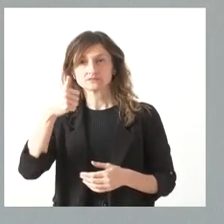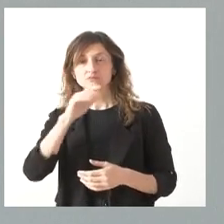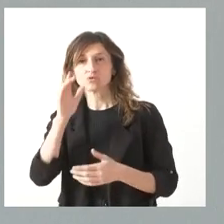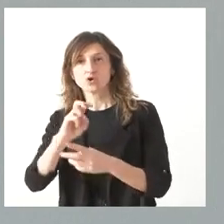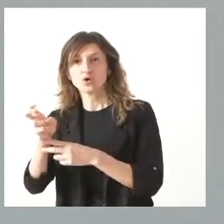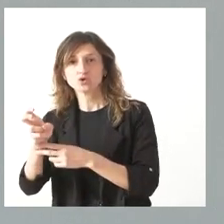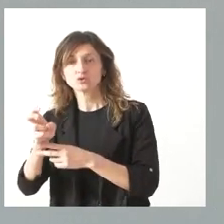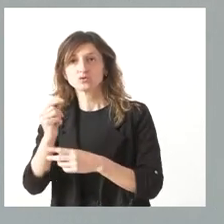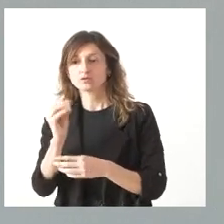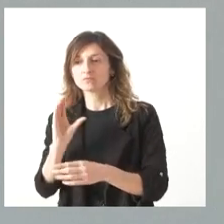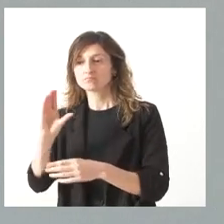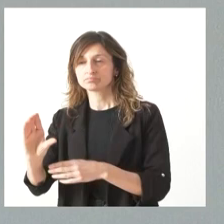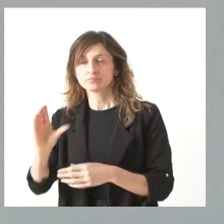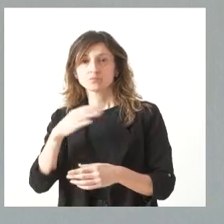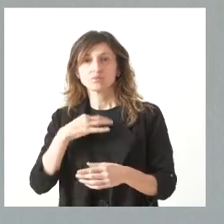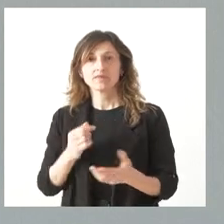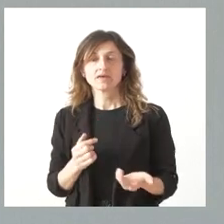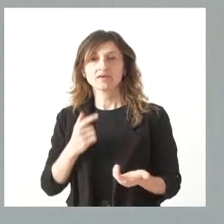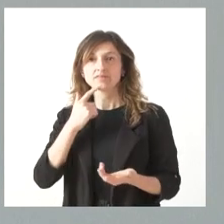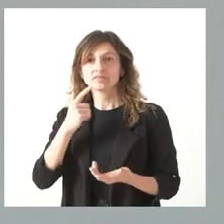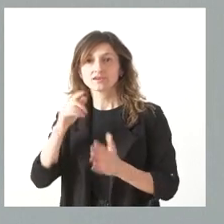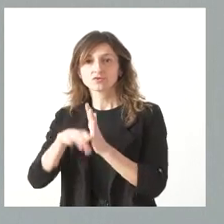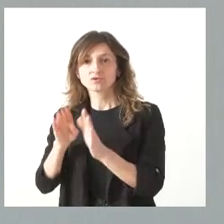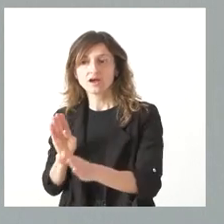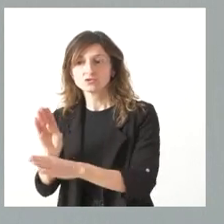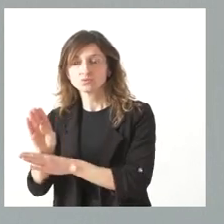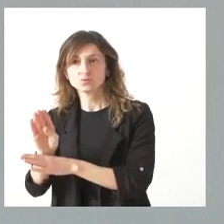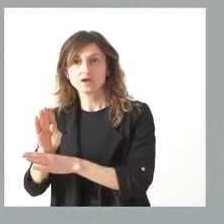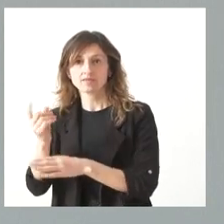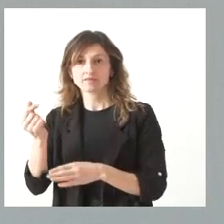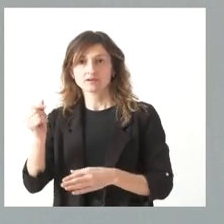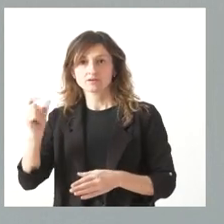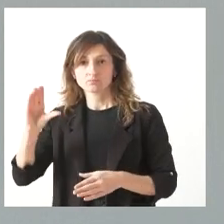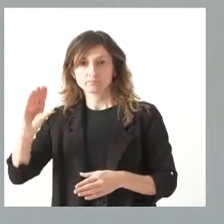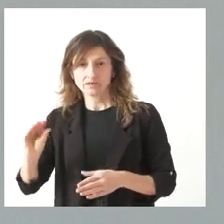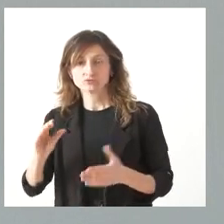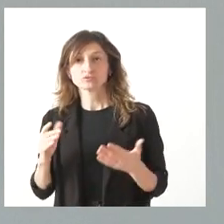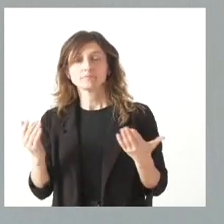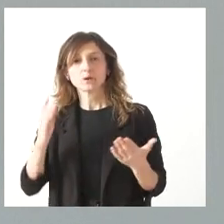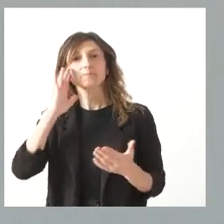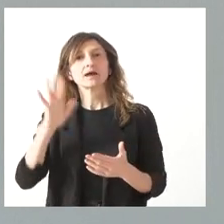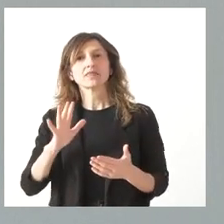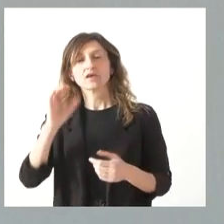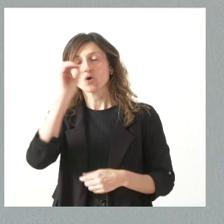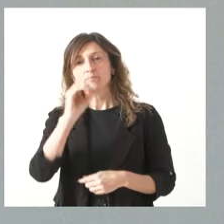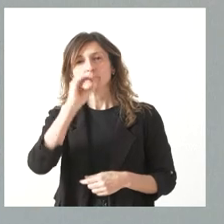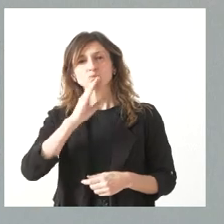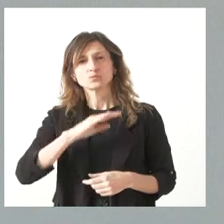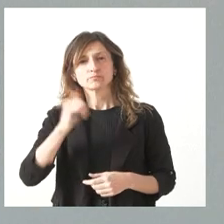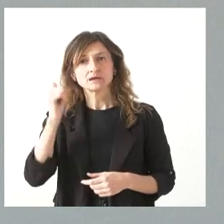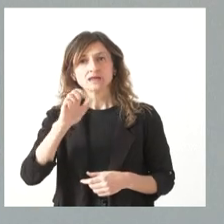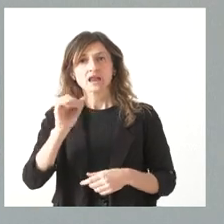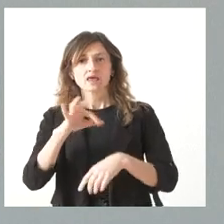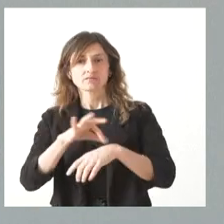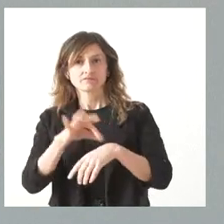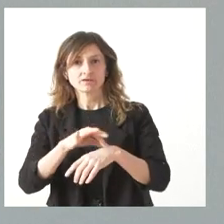ser una cantidad hipotética que se podría dar en condiciones de ayuda o subvención para las circunstancias, pero nos parece que lo más adecuado y